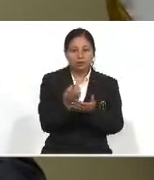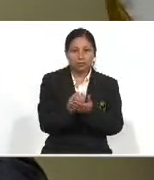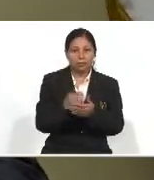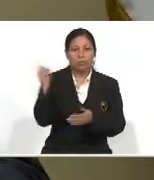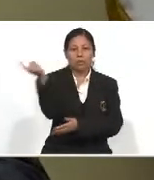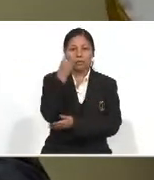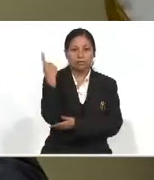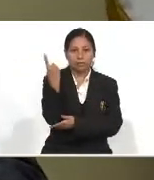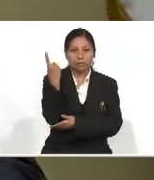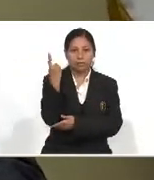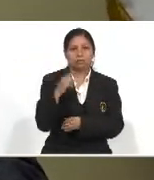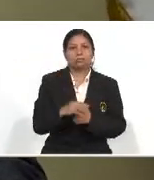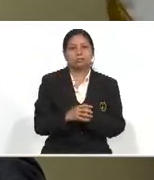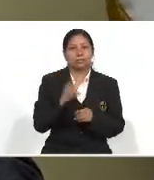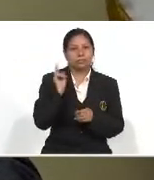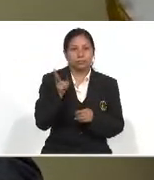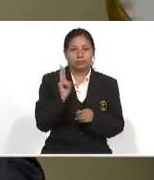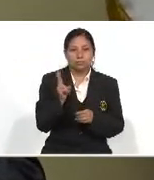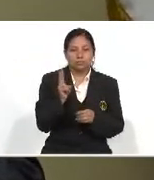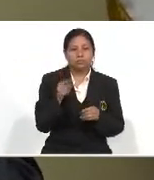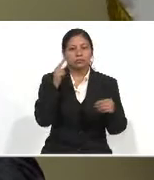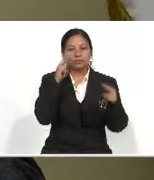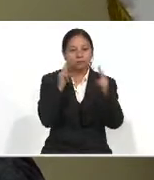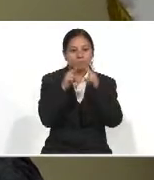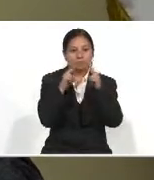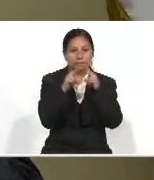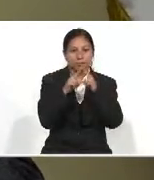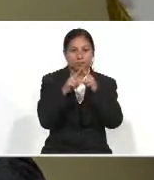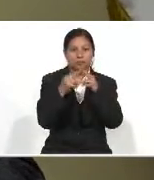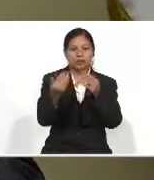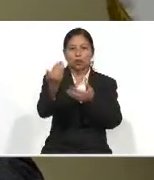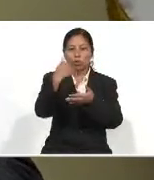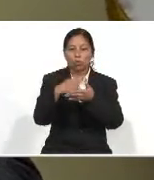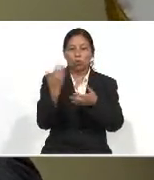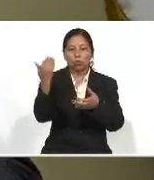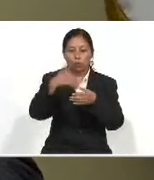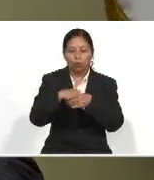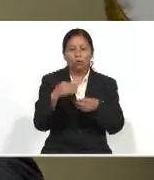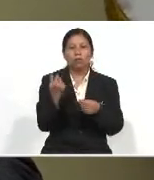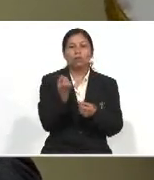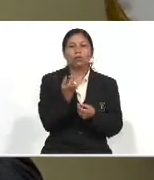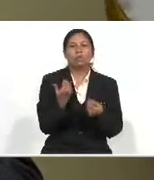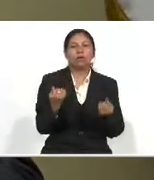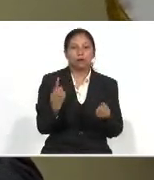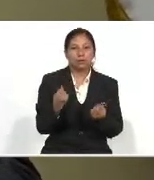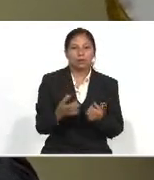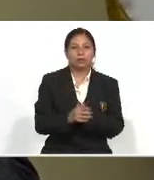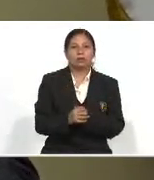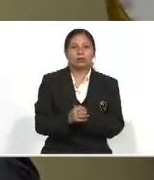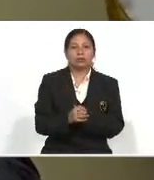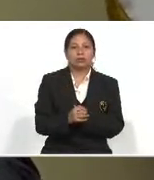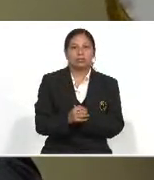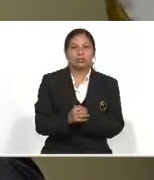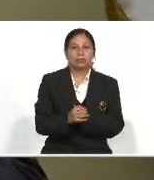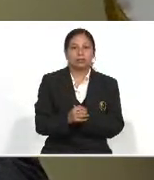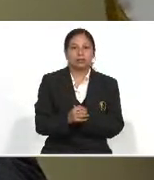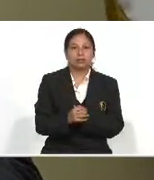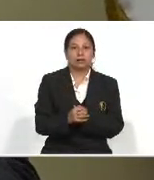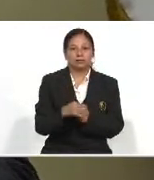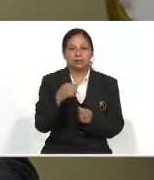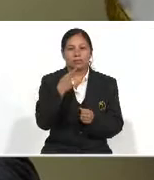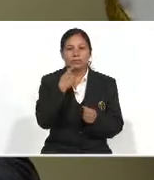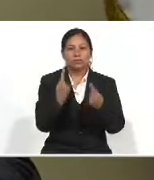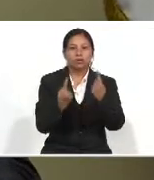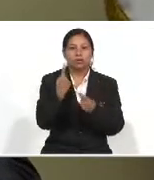lo más importante. Lo más importante siempre es conocer los ingresos, porque muchas veces todos estamos pendientes de qué, quién va a gastar, qué es lo que